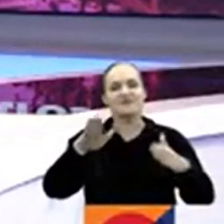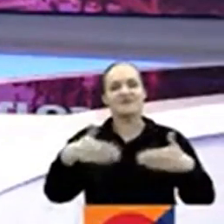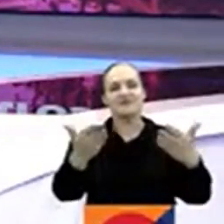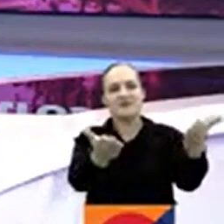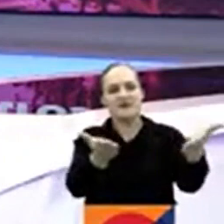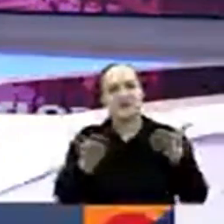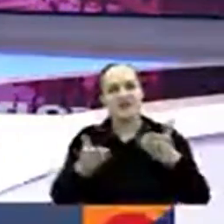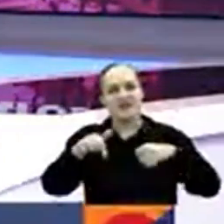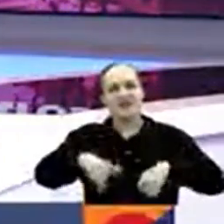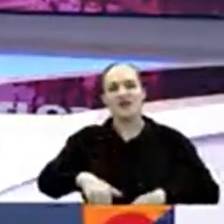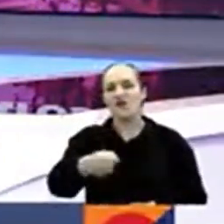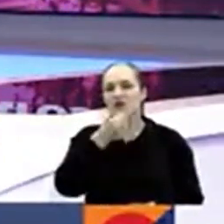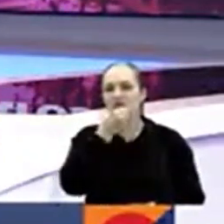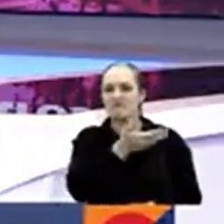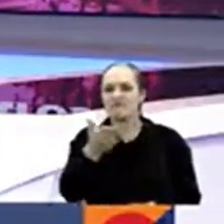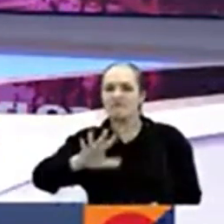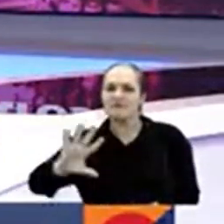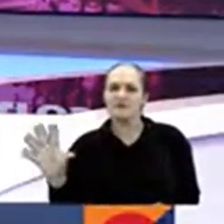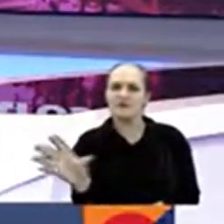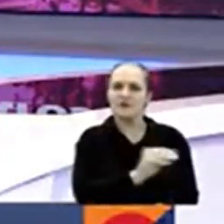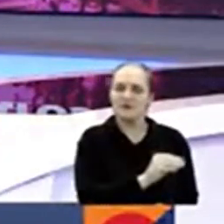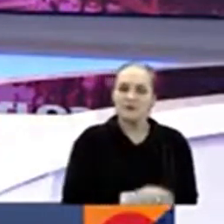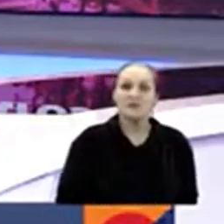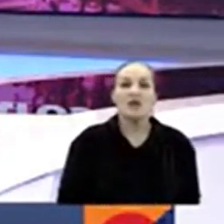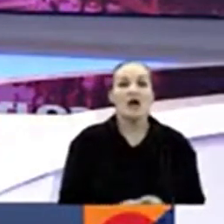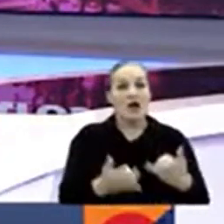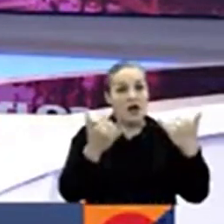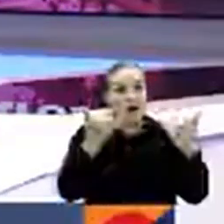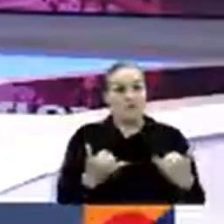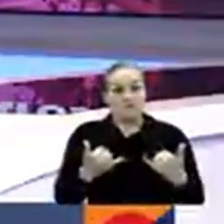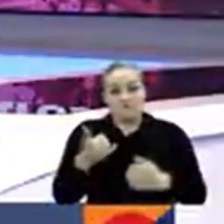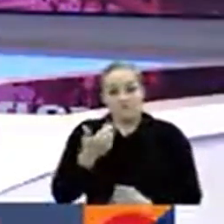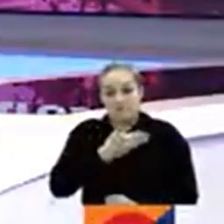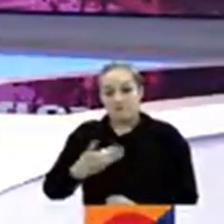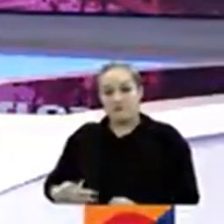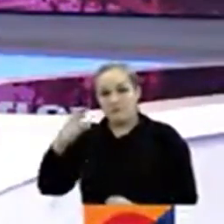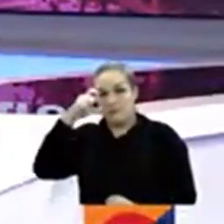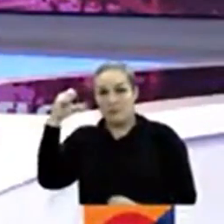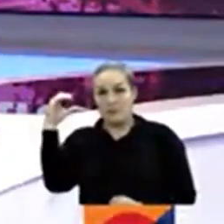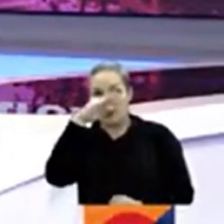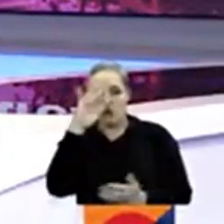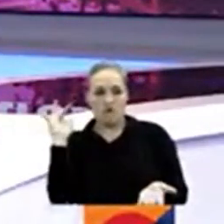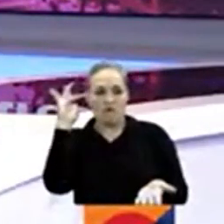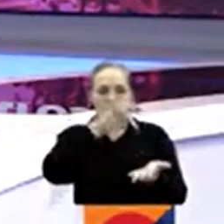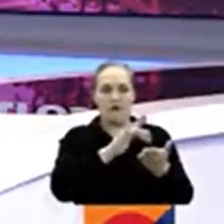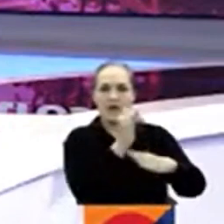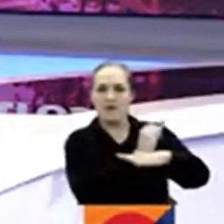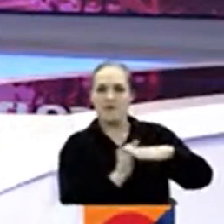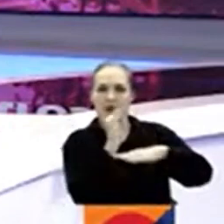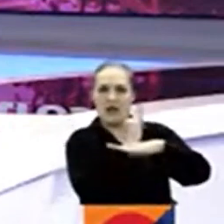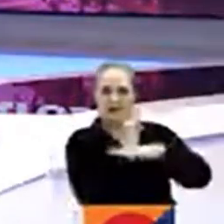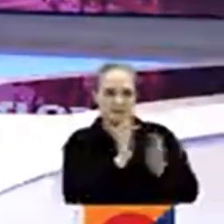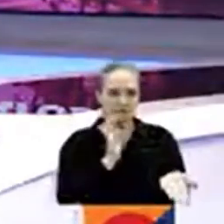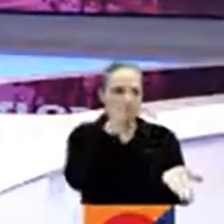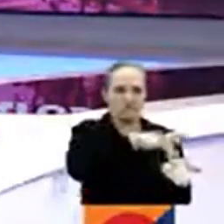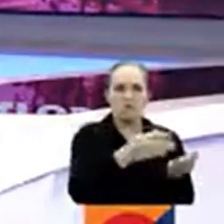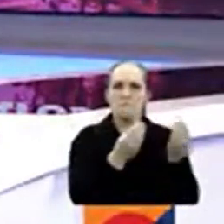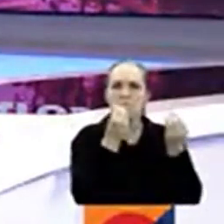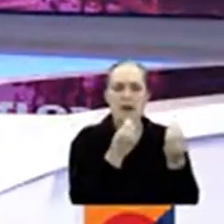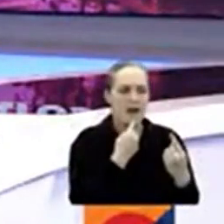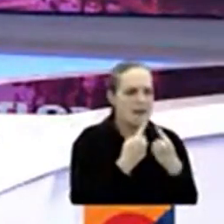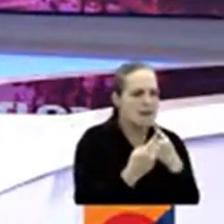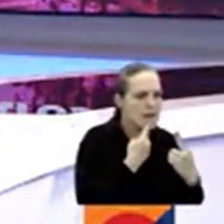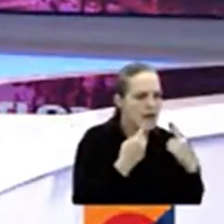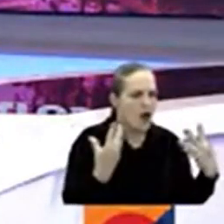El presidente Gustavo Petro encabezó un consejo de ministros en Ipiales para analizar la situación de la vía Panamericana y